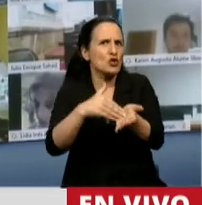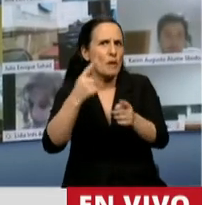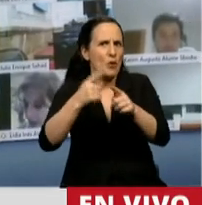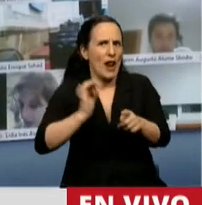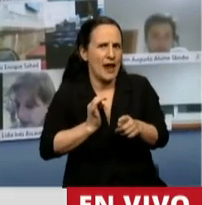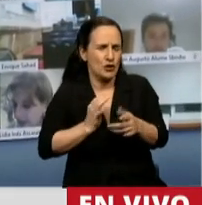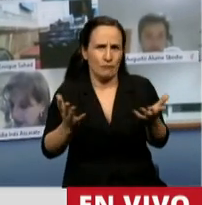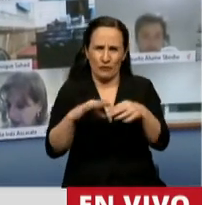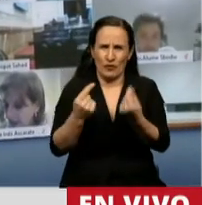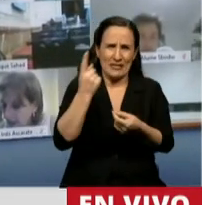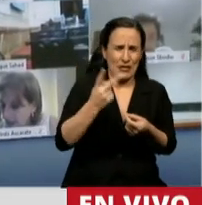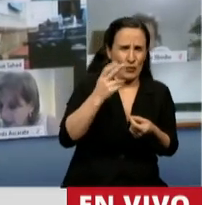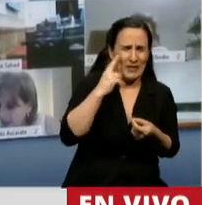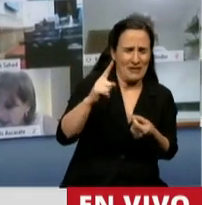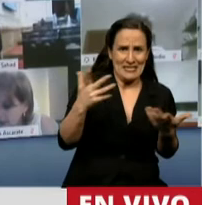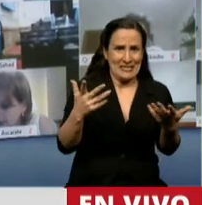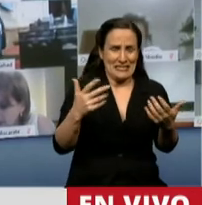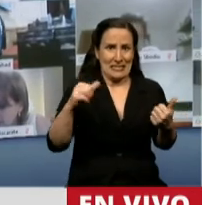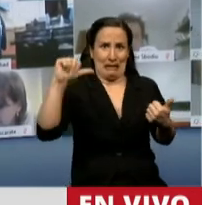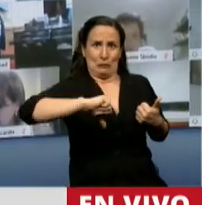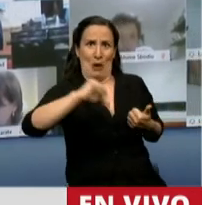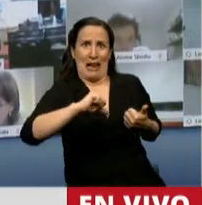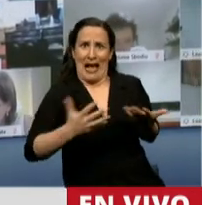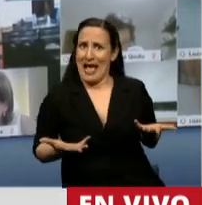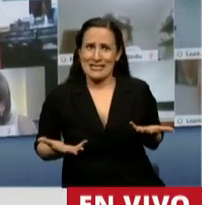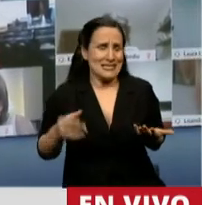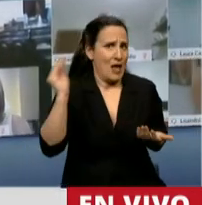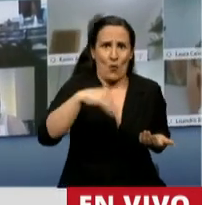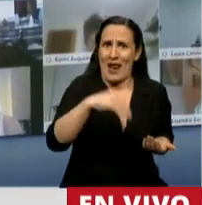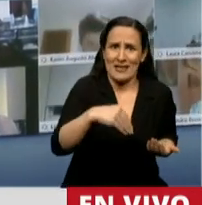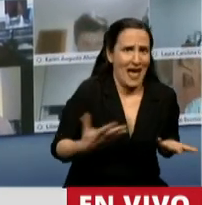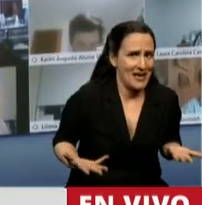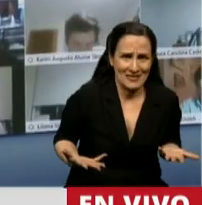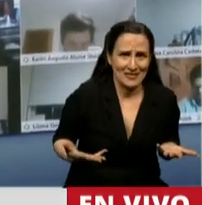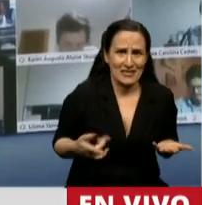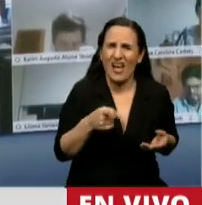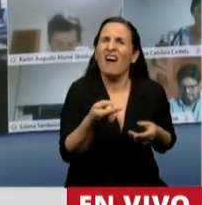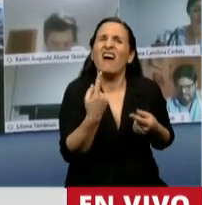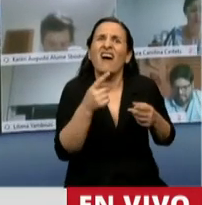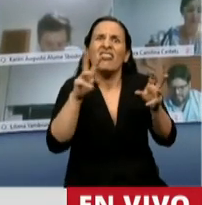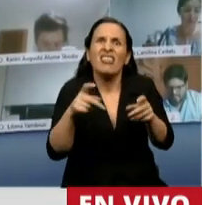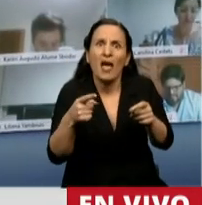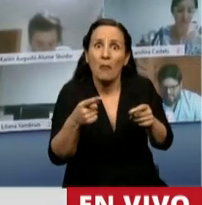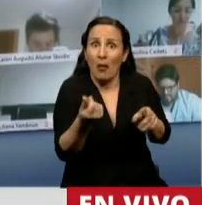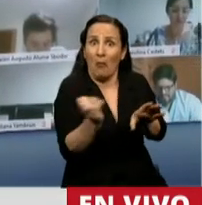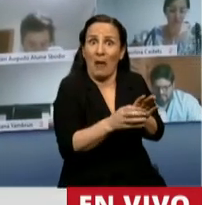decir 120.000. Lo estamos quedando corto, señor Presidente. Y estamos hablando de fondos de los jubilados.